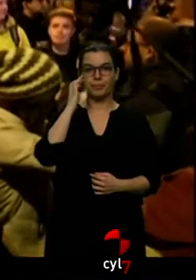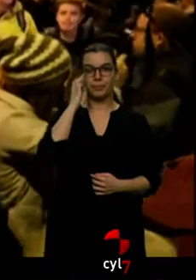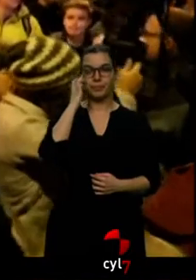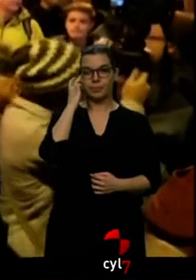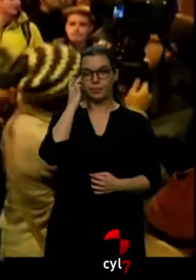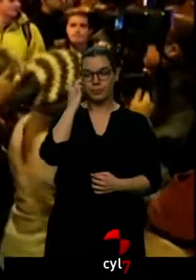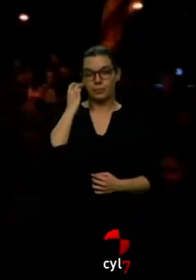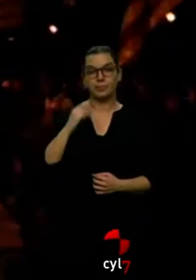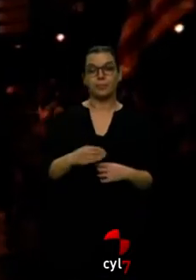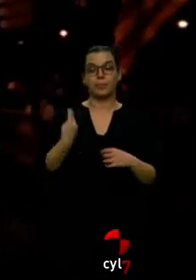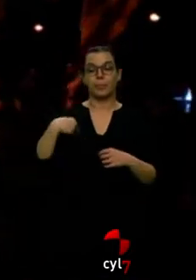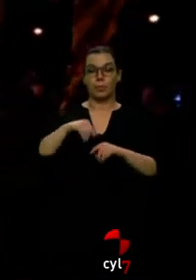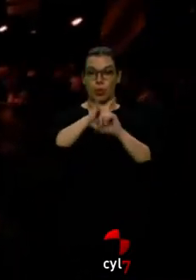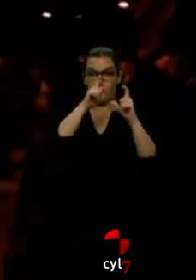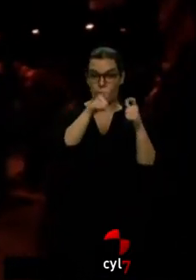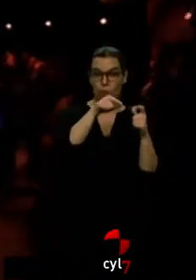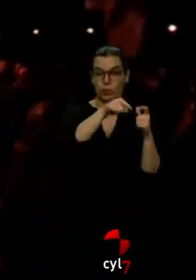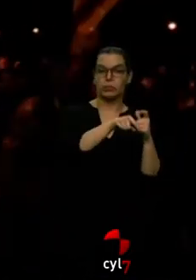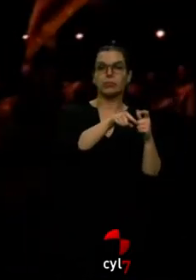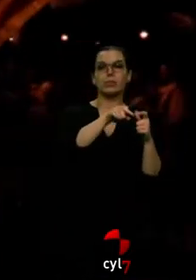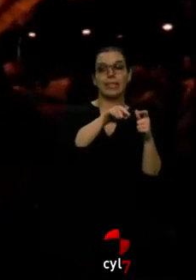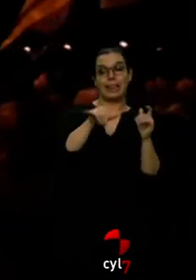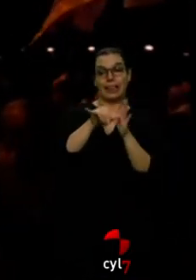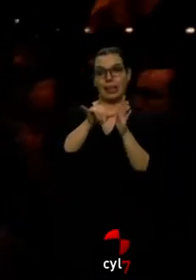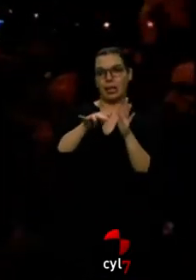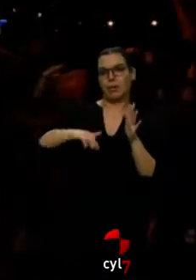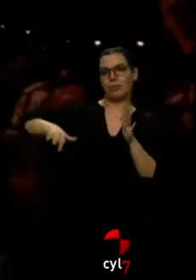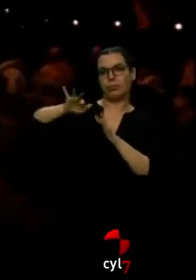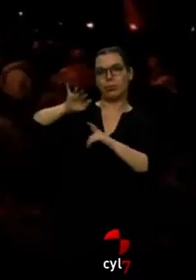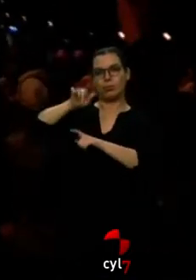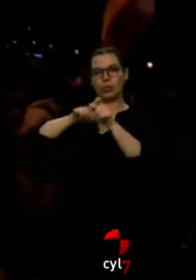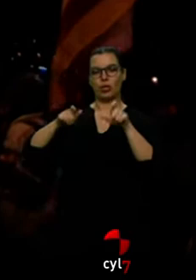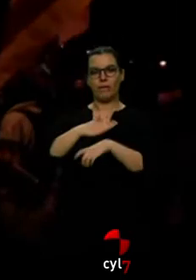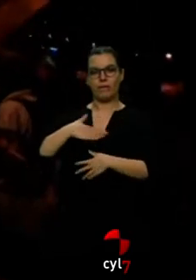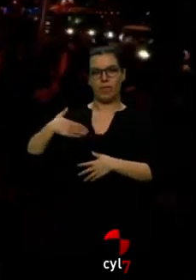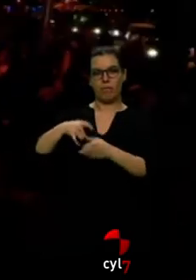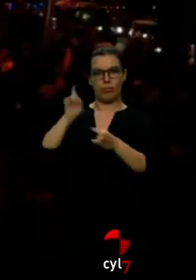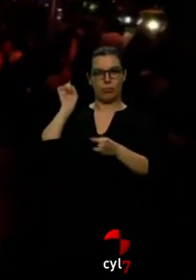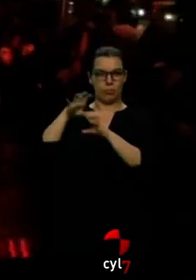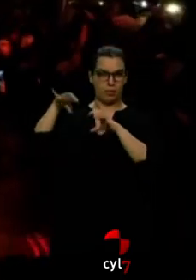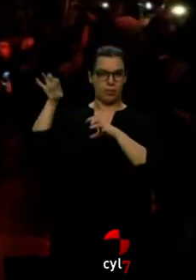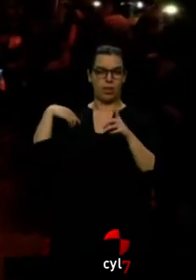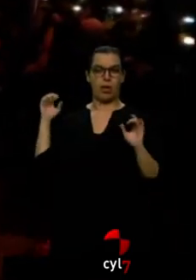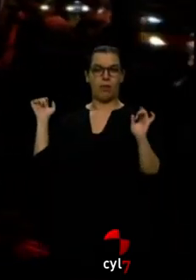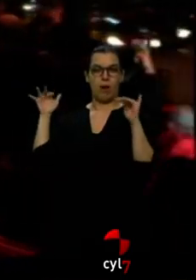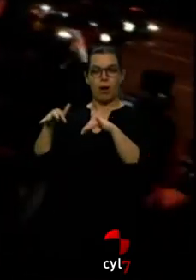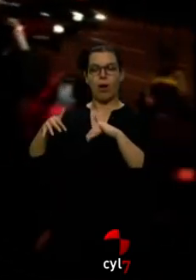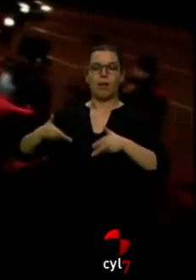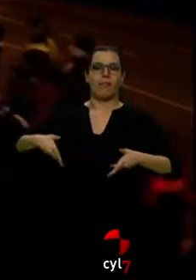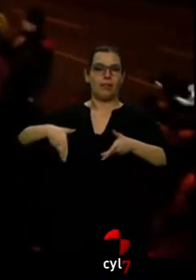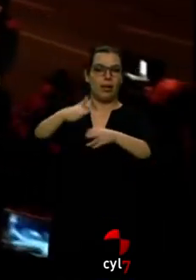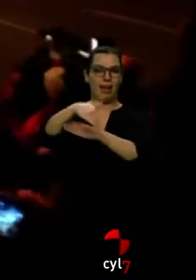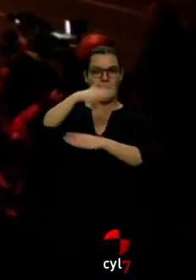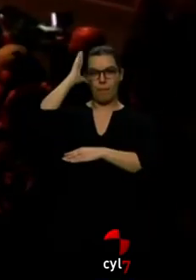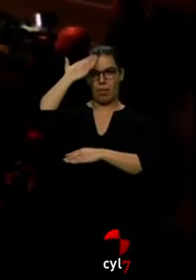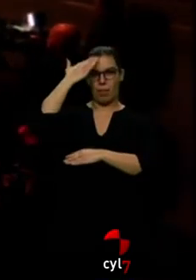Cerca del lugar de esas reuniones se concentraban grupos de independentistas que cortaban la diagonal para protestar por la presencia del